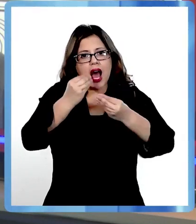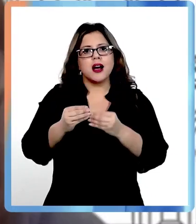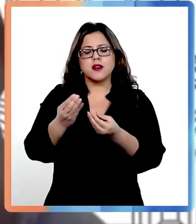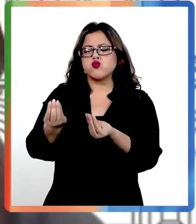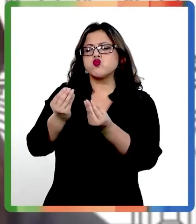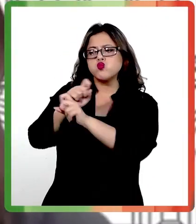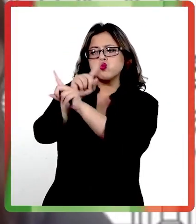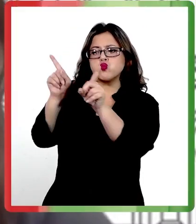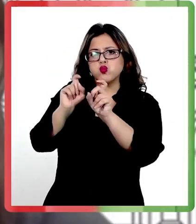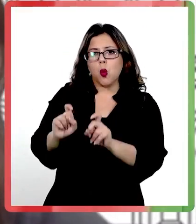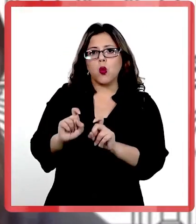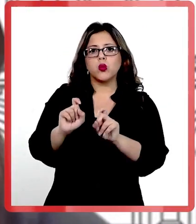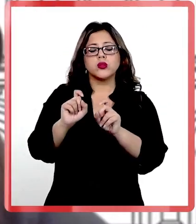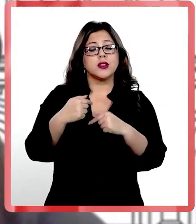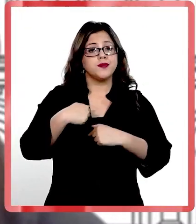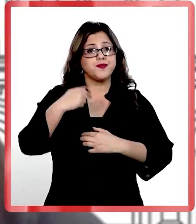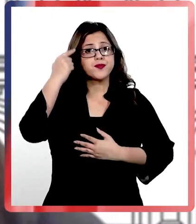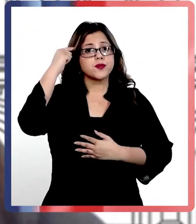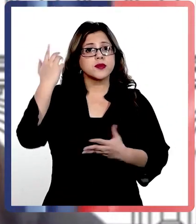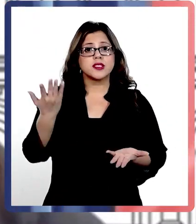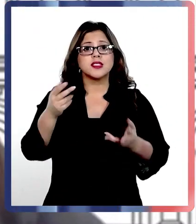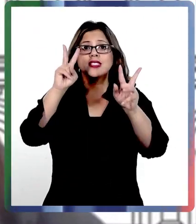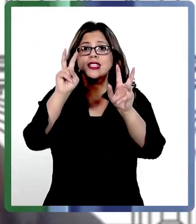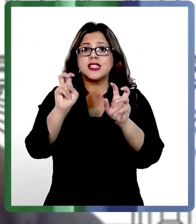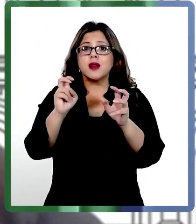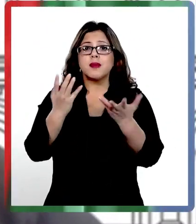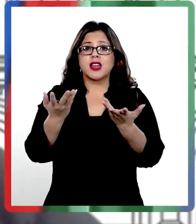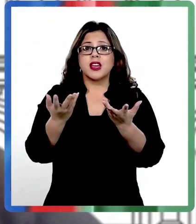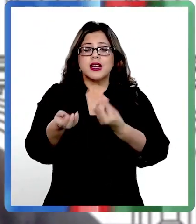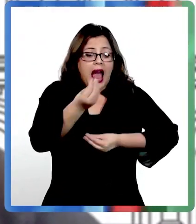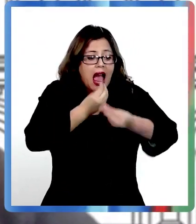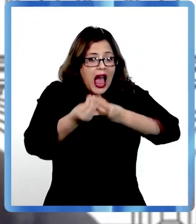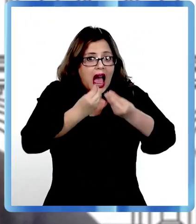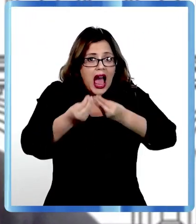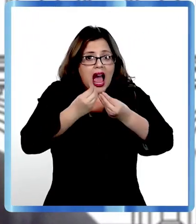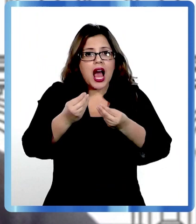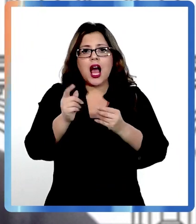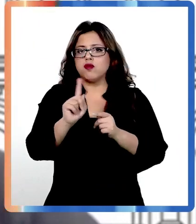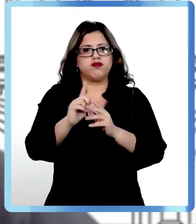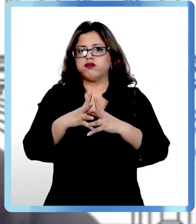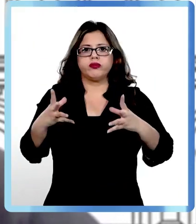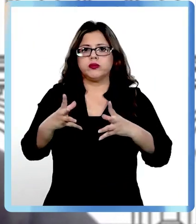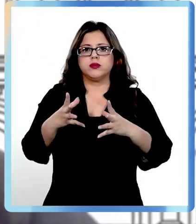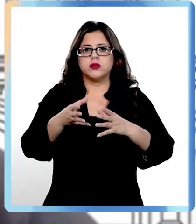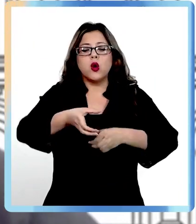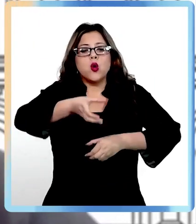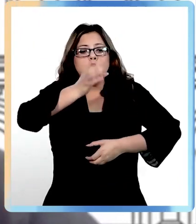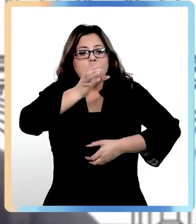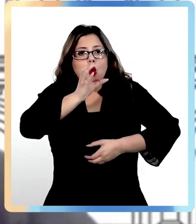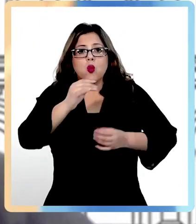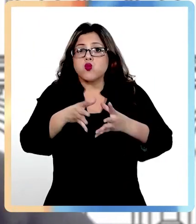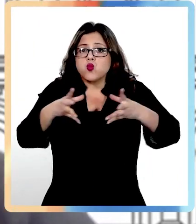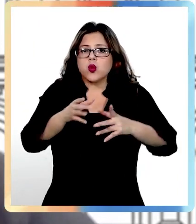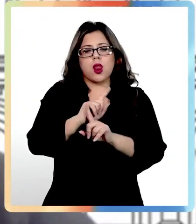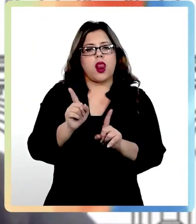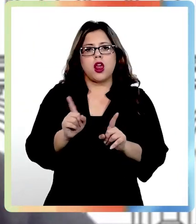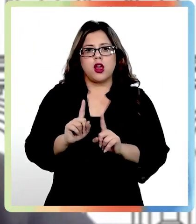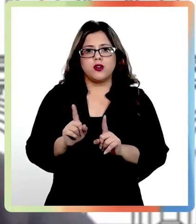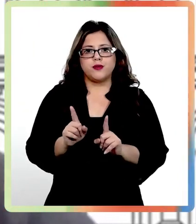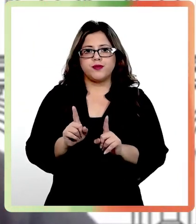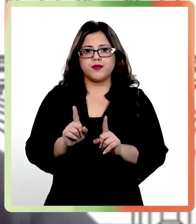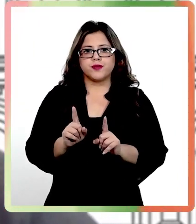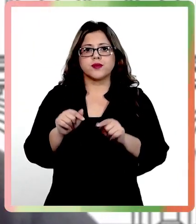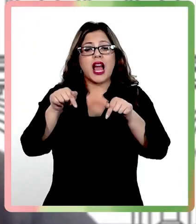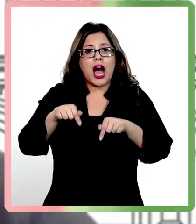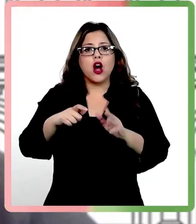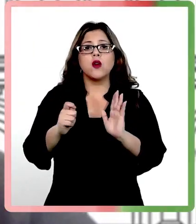Muy buena pregunta. En realidad, yo creo que más que salirse de la dieta es no comer en exceso y no beber en exceso. Esta es una